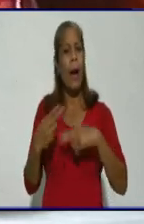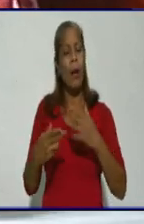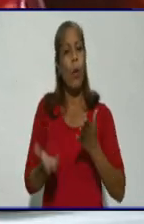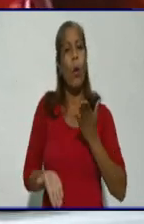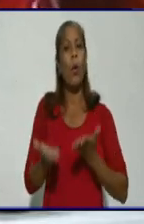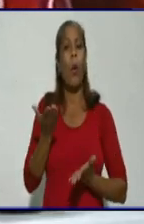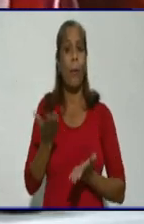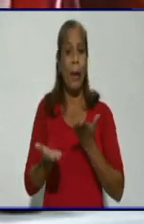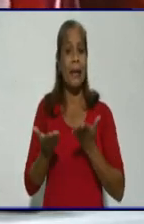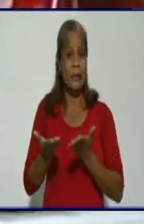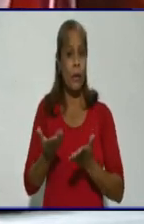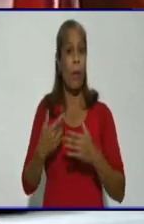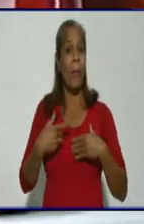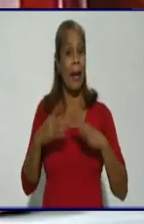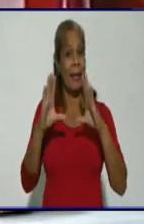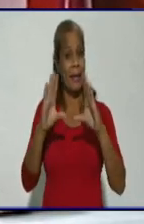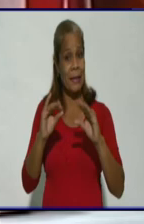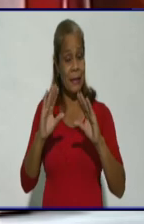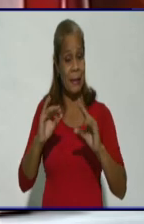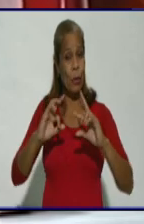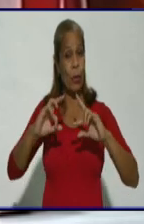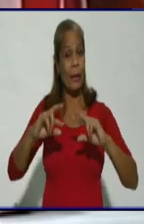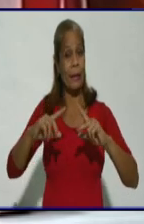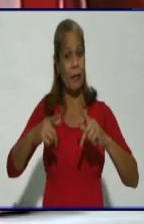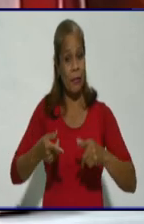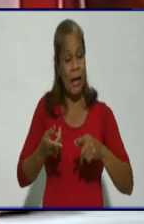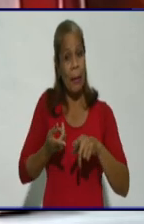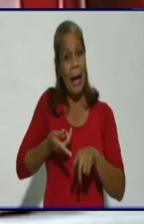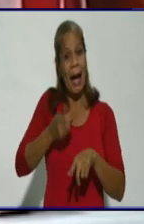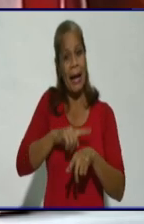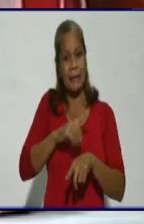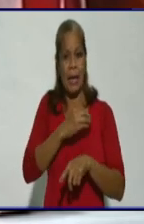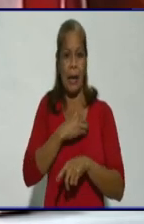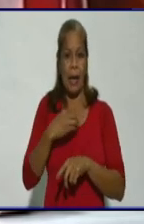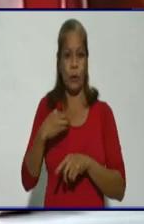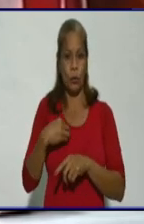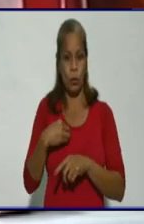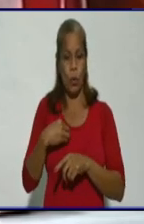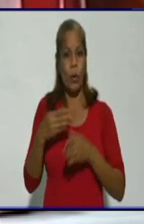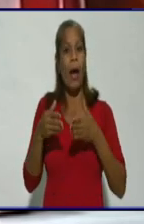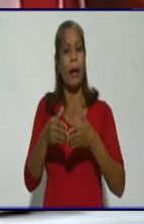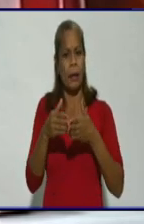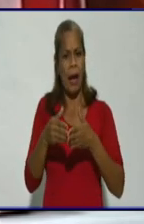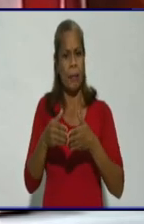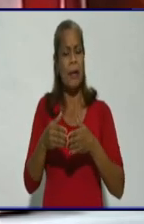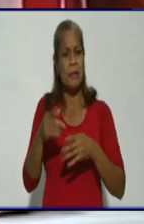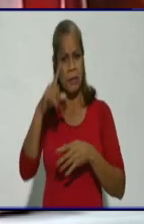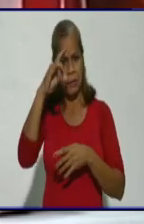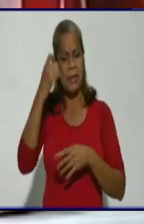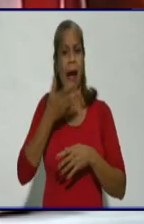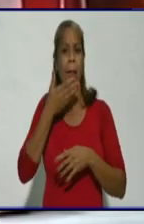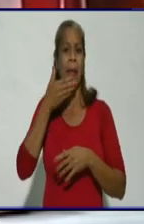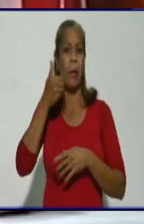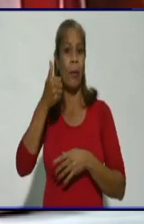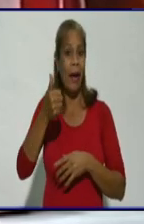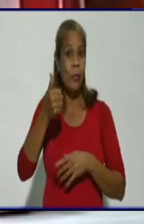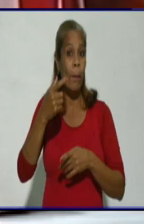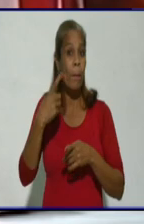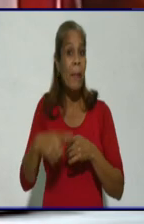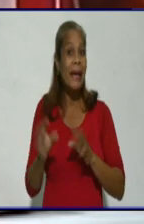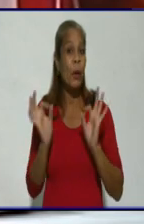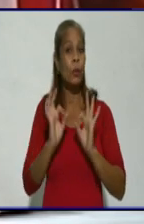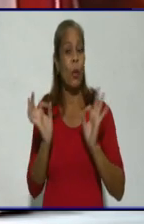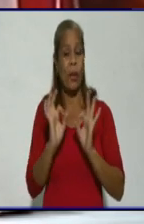Para ratificar lo que explicaba la doctora en la jornada anterior. Granma ha mejorado, pero no estamos bien.